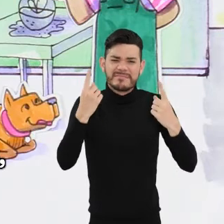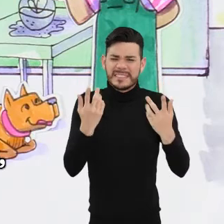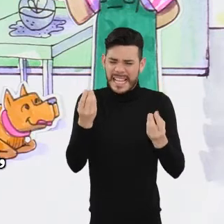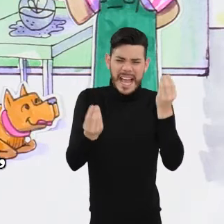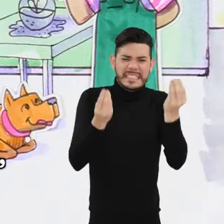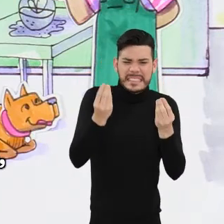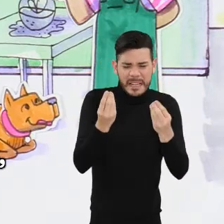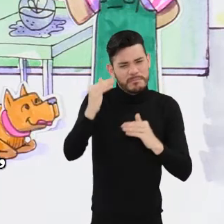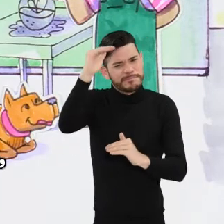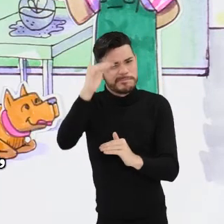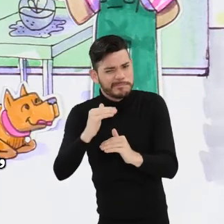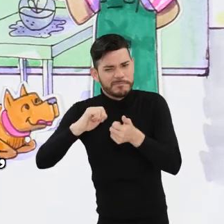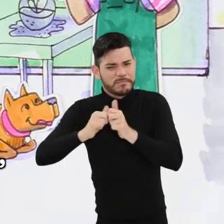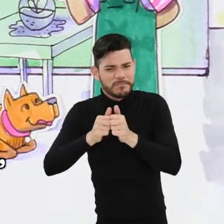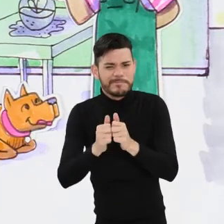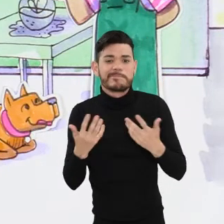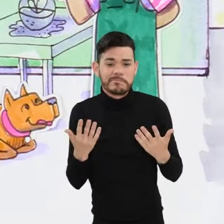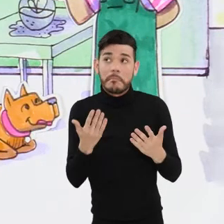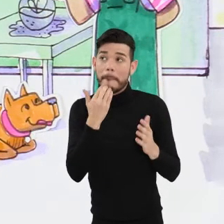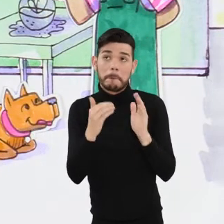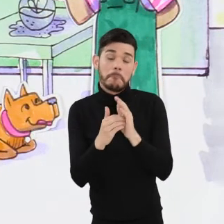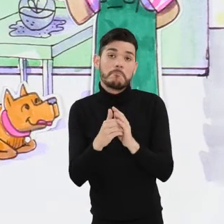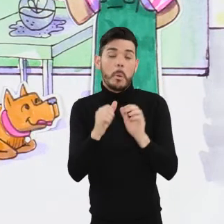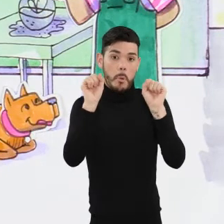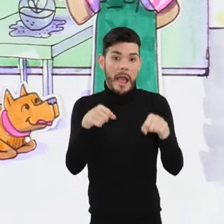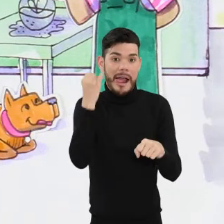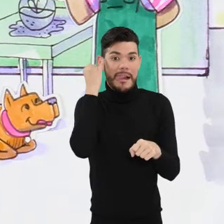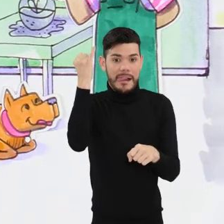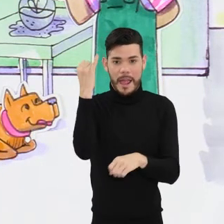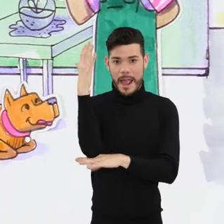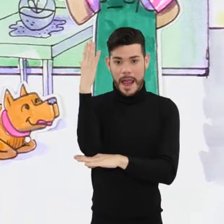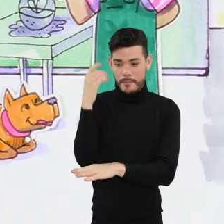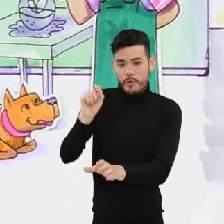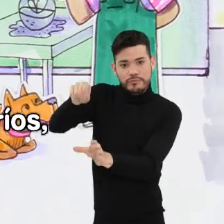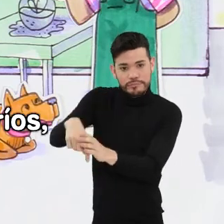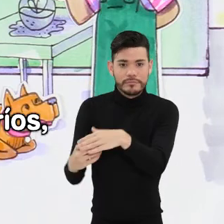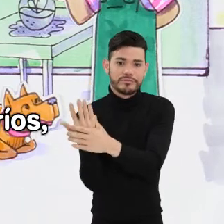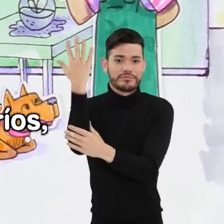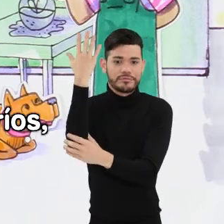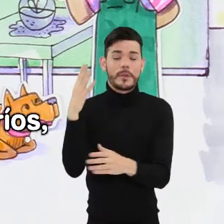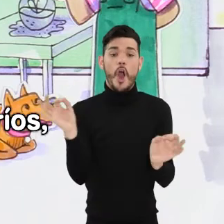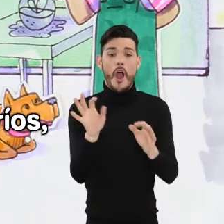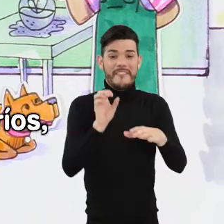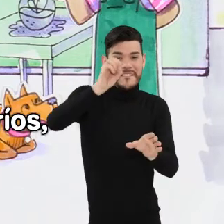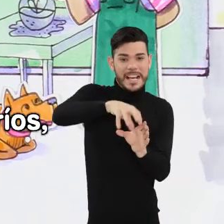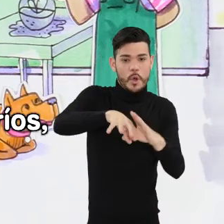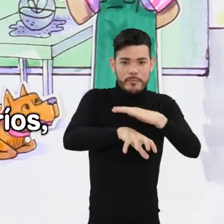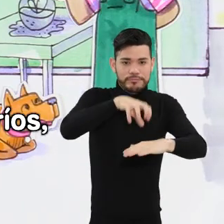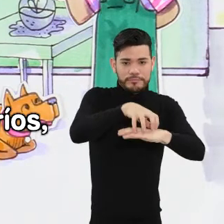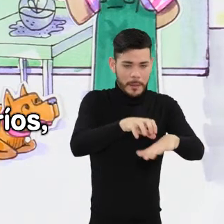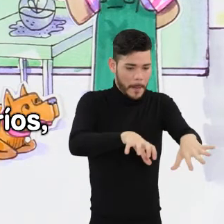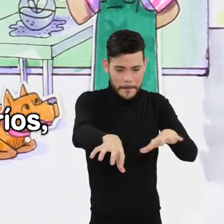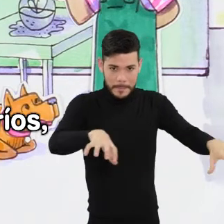entender qué podemos hacer para mitigarlos. Ya sea sembrar árboles, reciclar las basuras, conocer más historias sobre